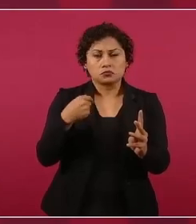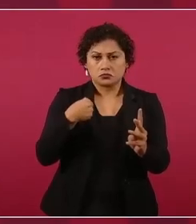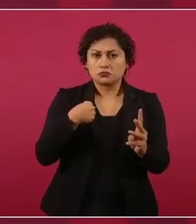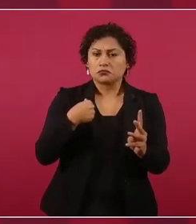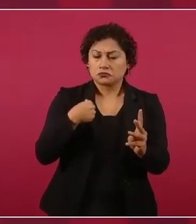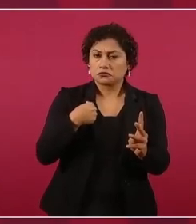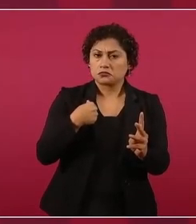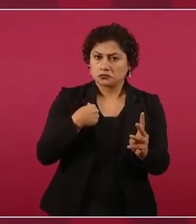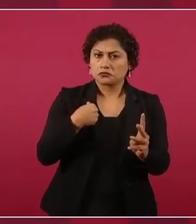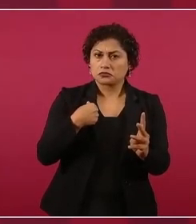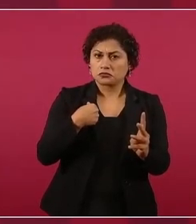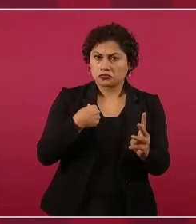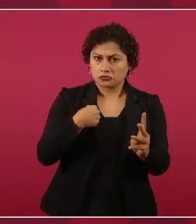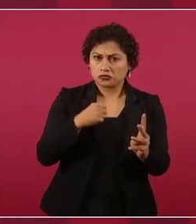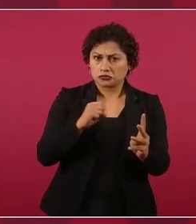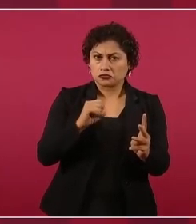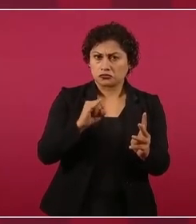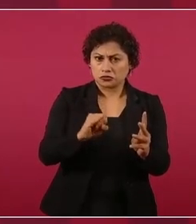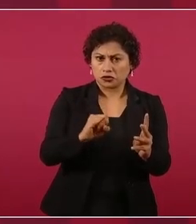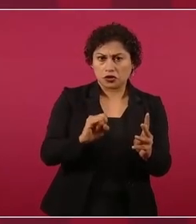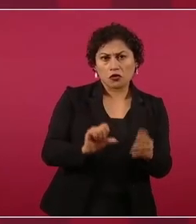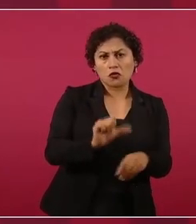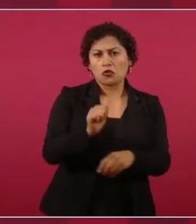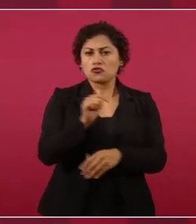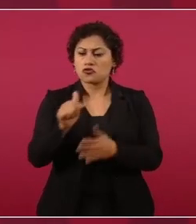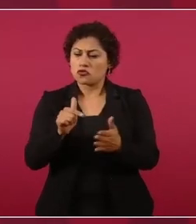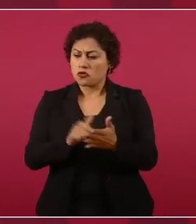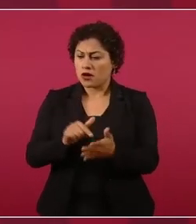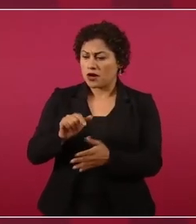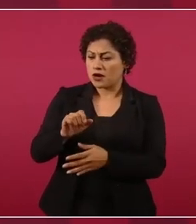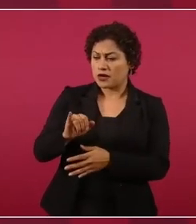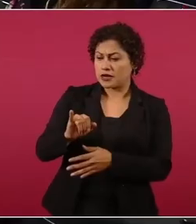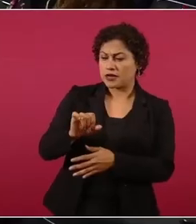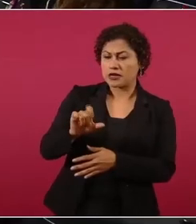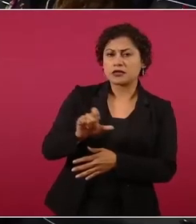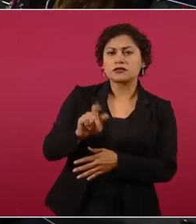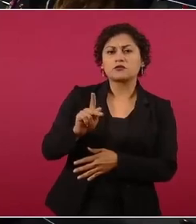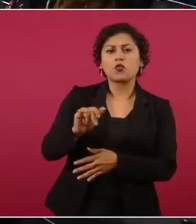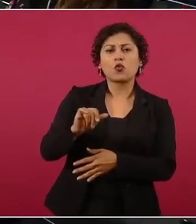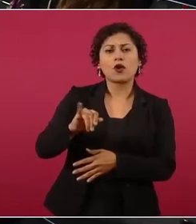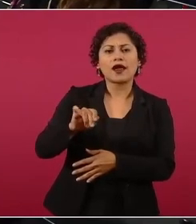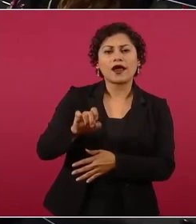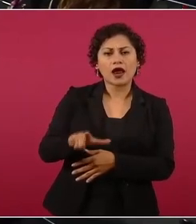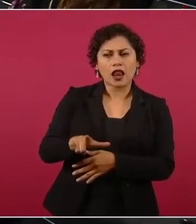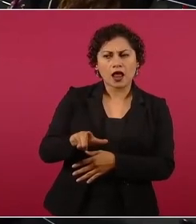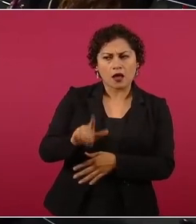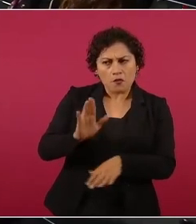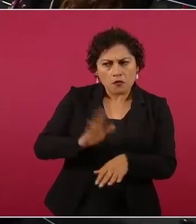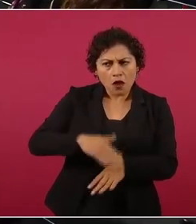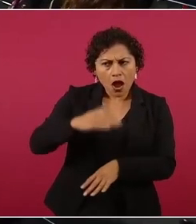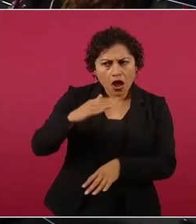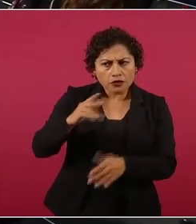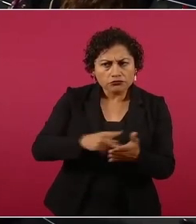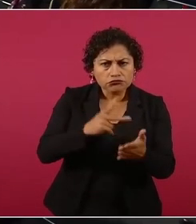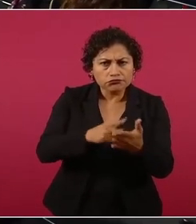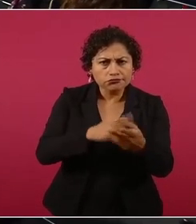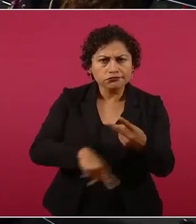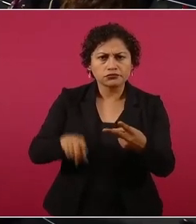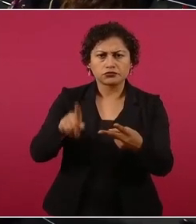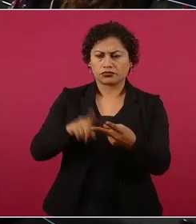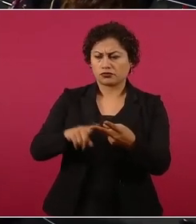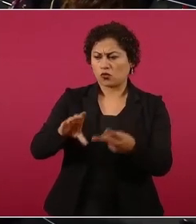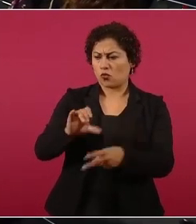a Espujil, a Salina Cruz, a